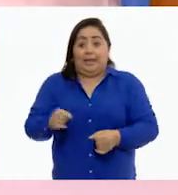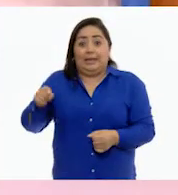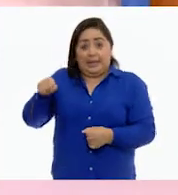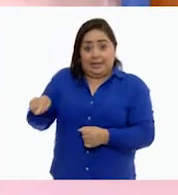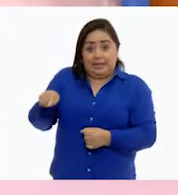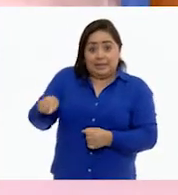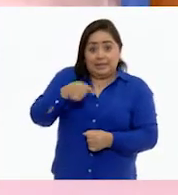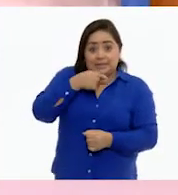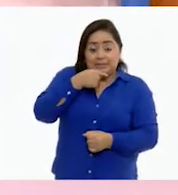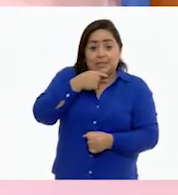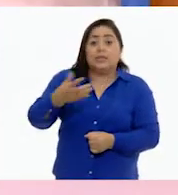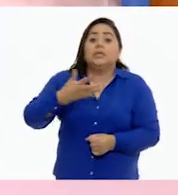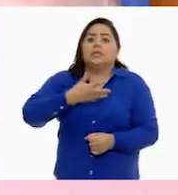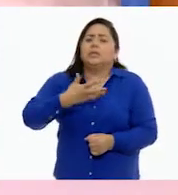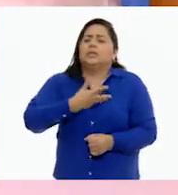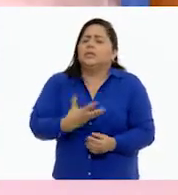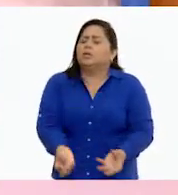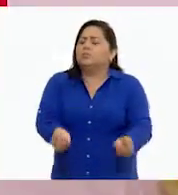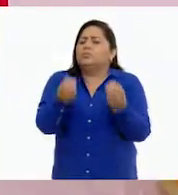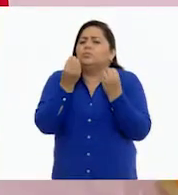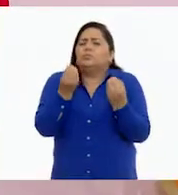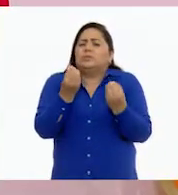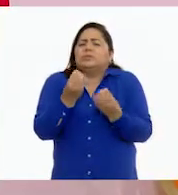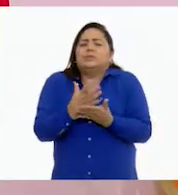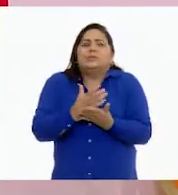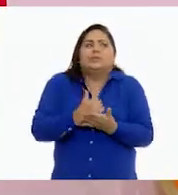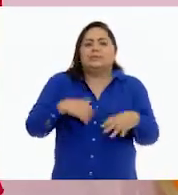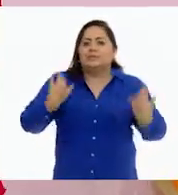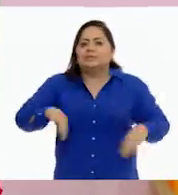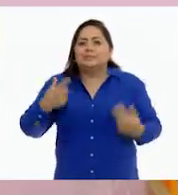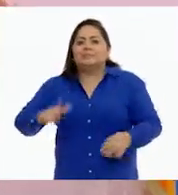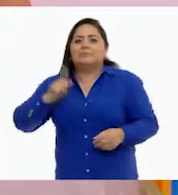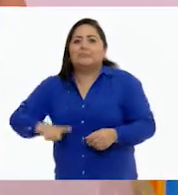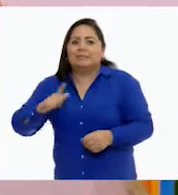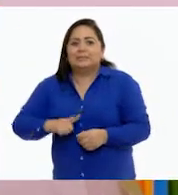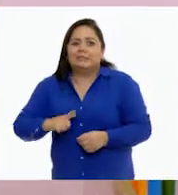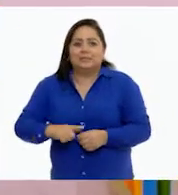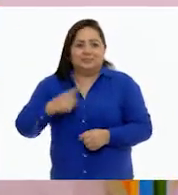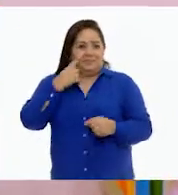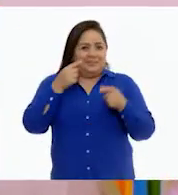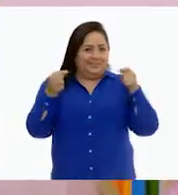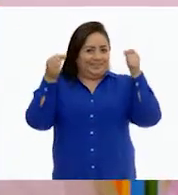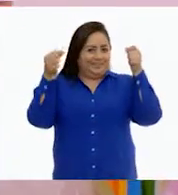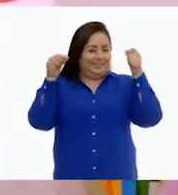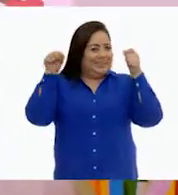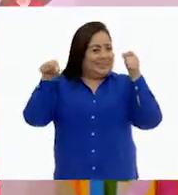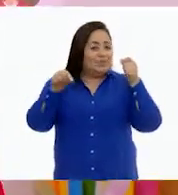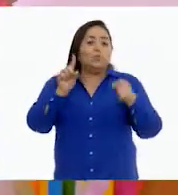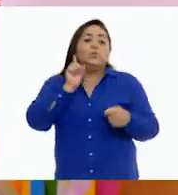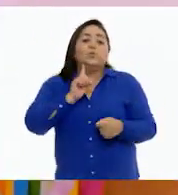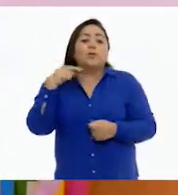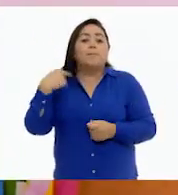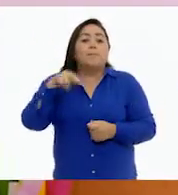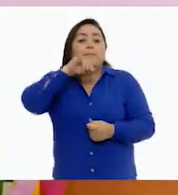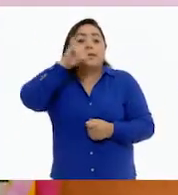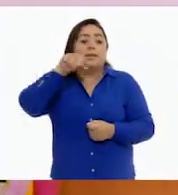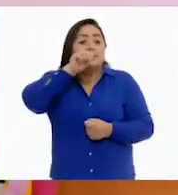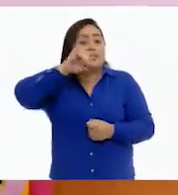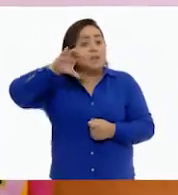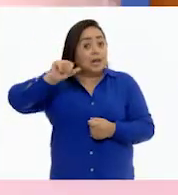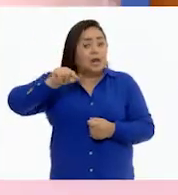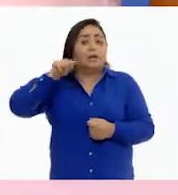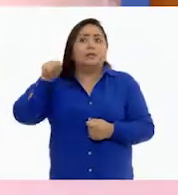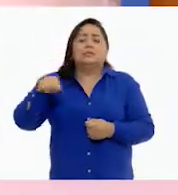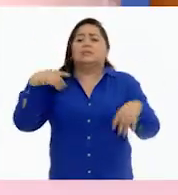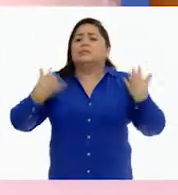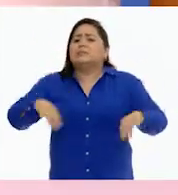Ella tenía muchísimas ganas de ir al baño. Aquí tenemos a Jessica. Te presento a Jessica. Ella tenía